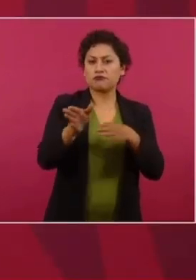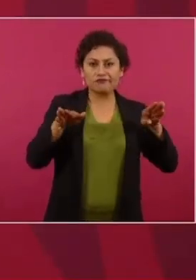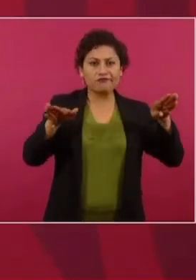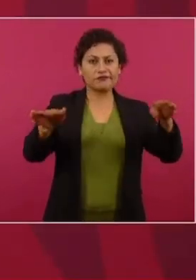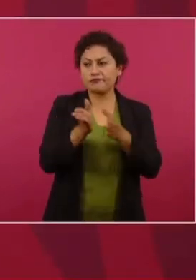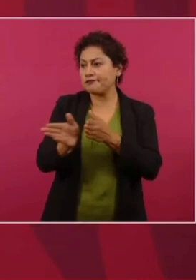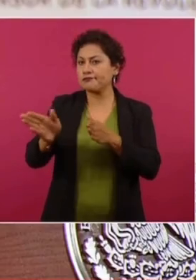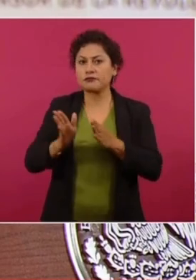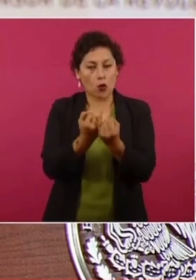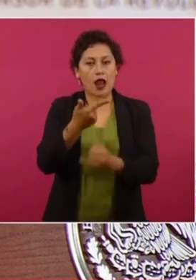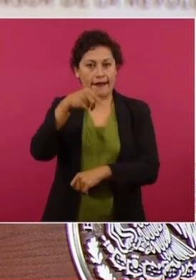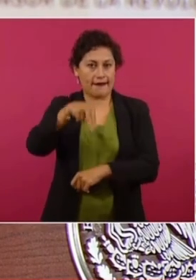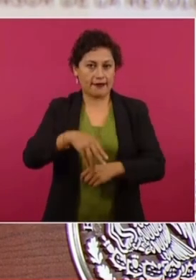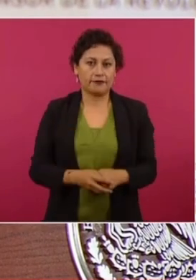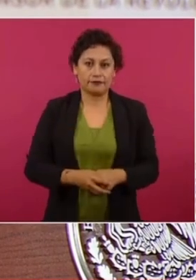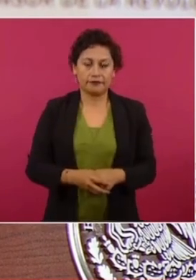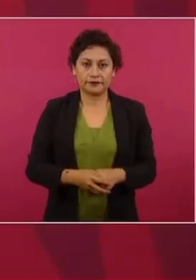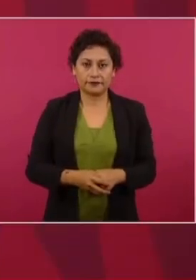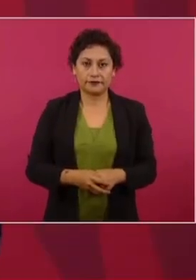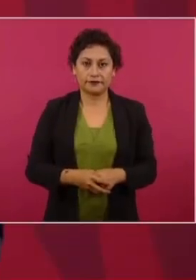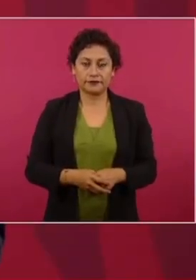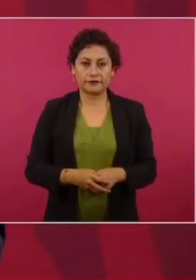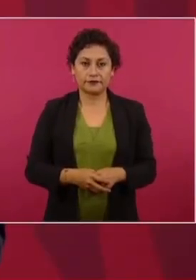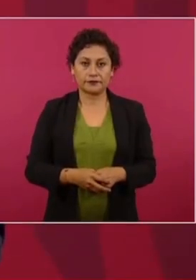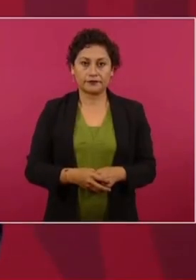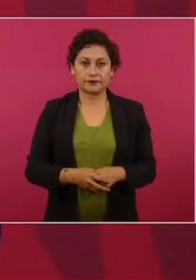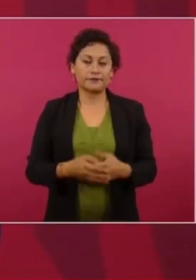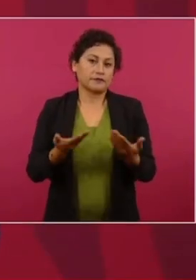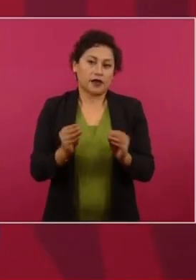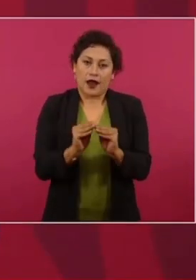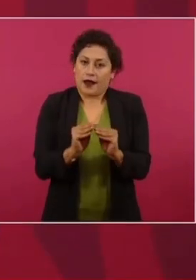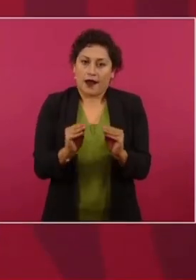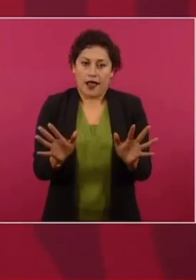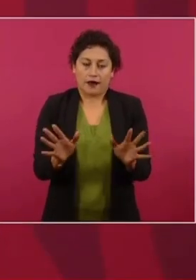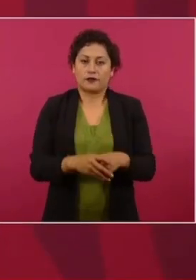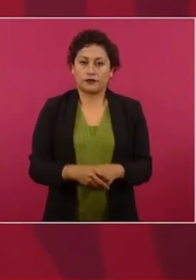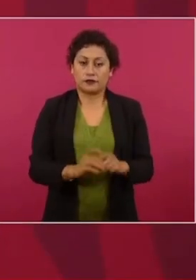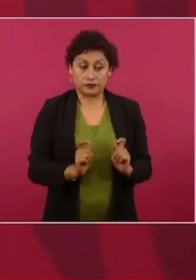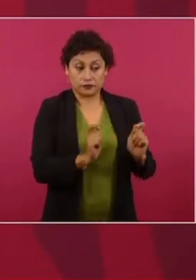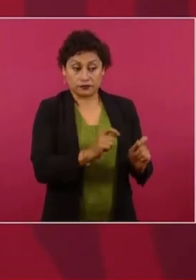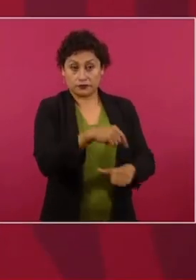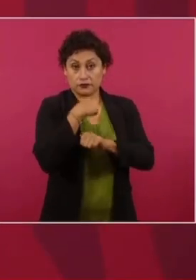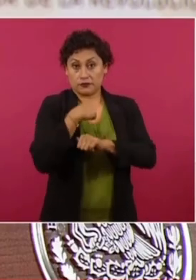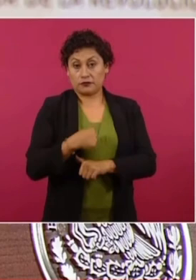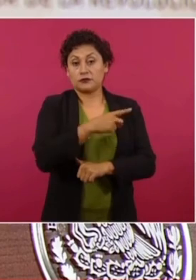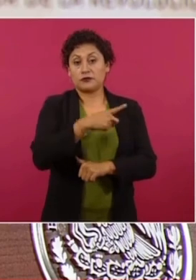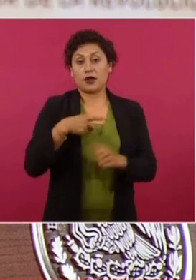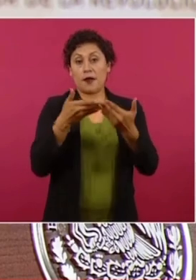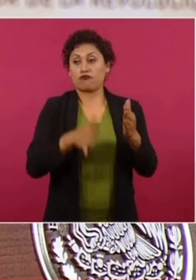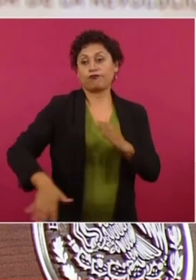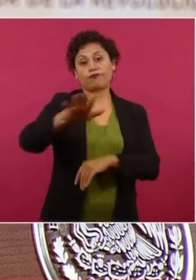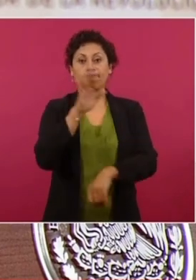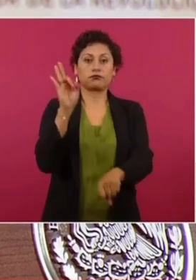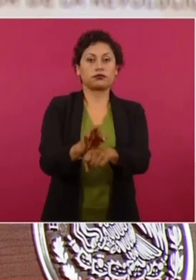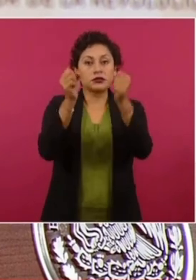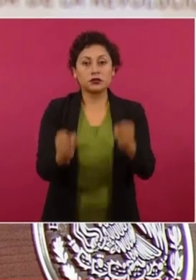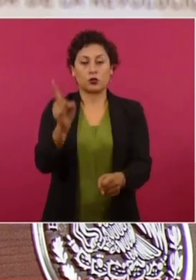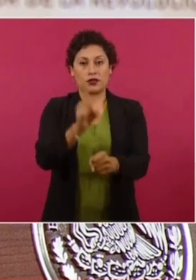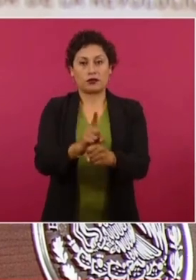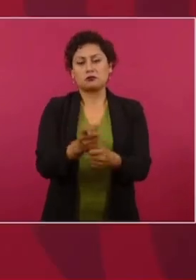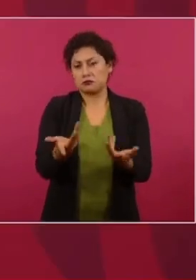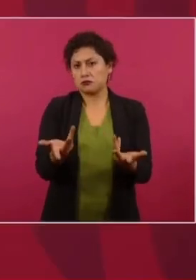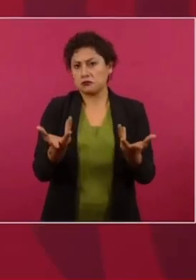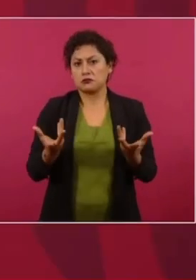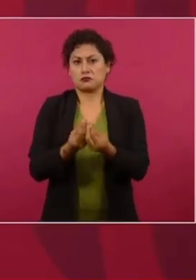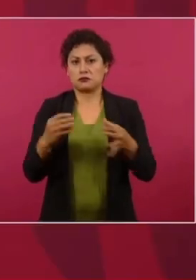Así, la Guardia Nacional, con el encargo de garantizar la seguridad pública en